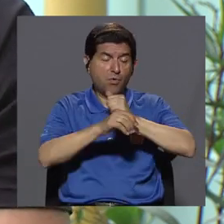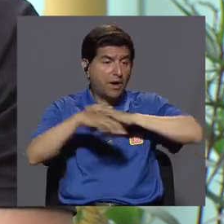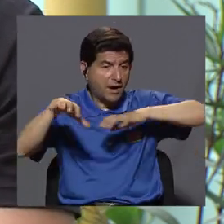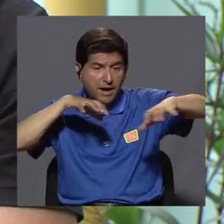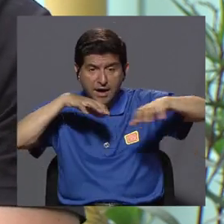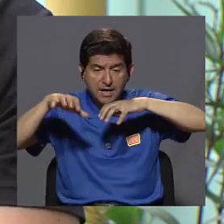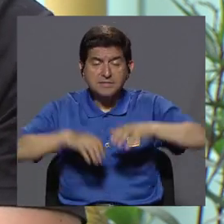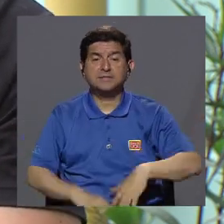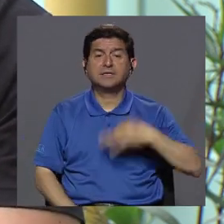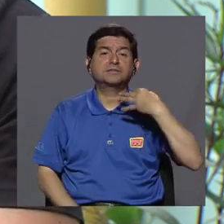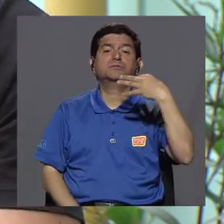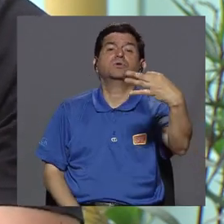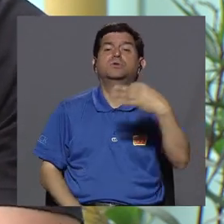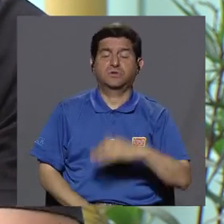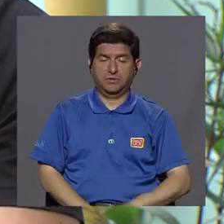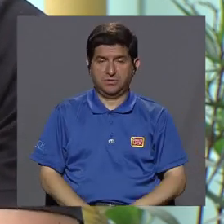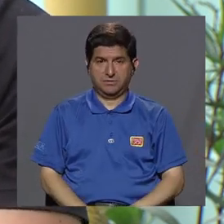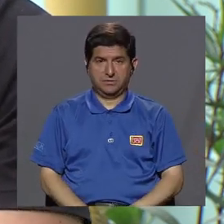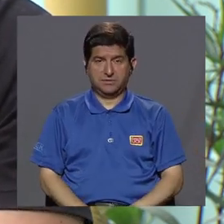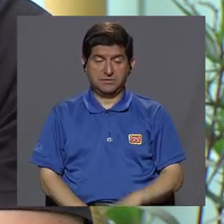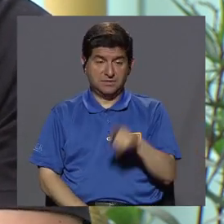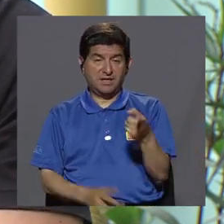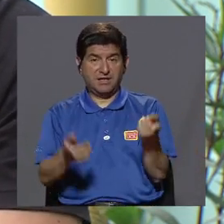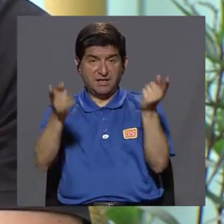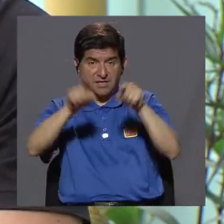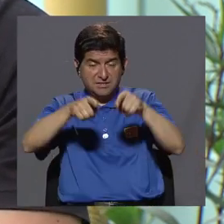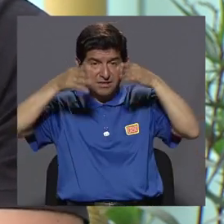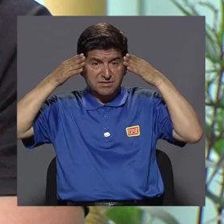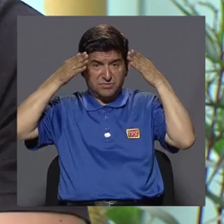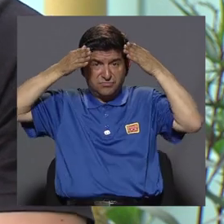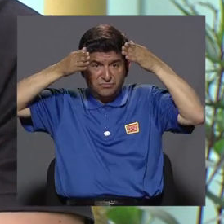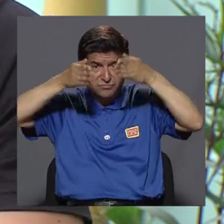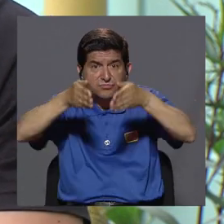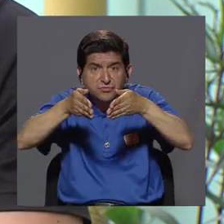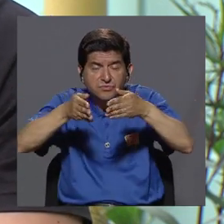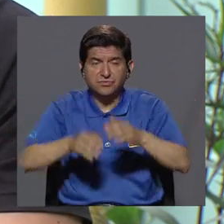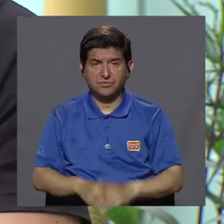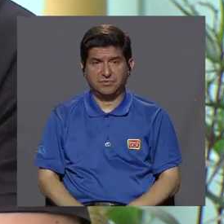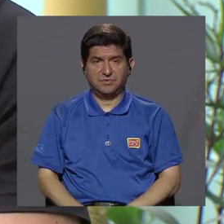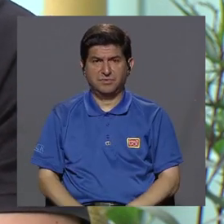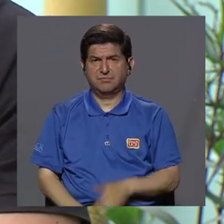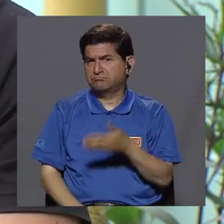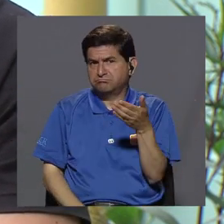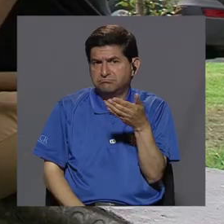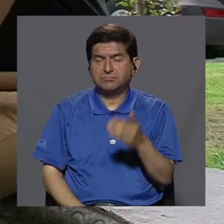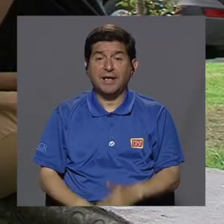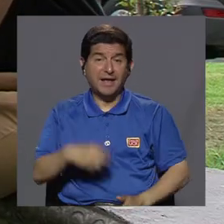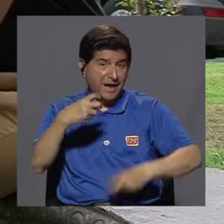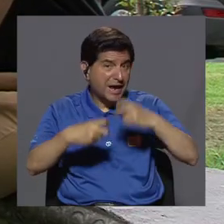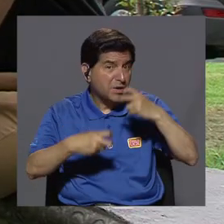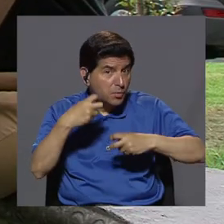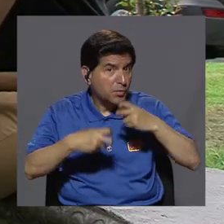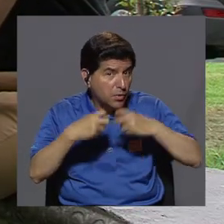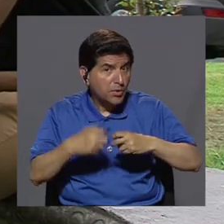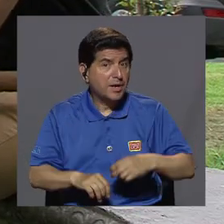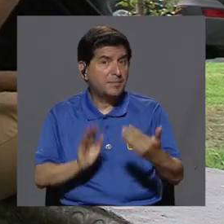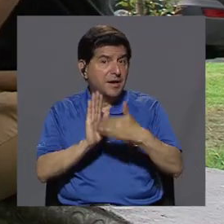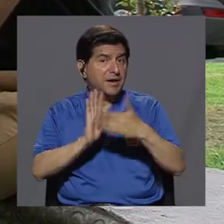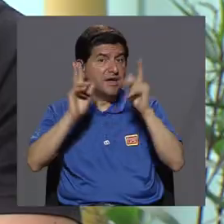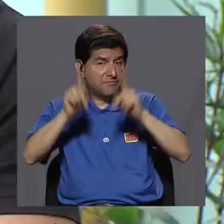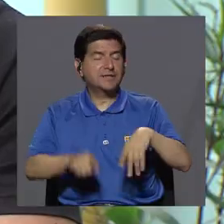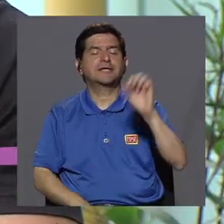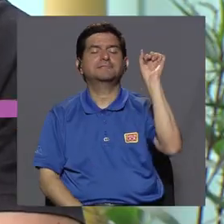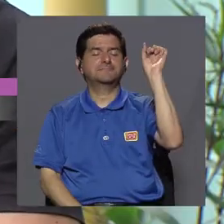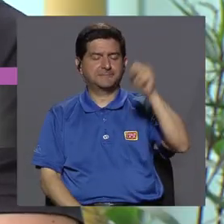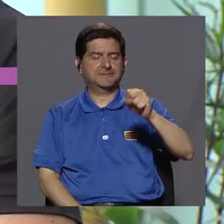actividades de la vida diaria, que es más que todo donde va enfocado... El problema, digamos, que va a sufrir la persona. El